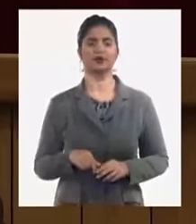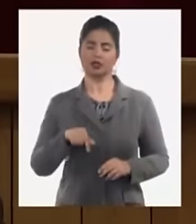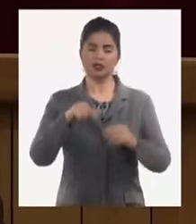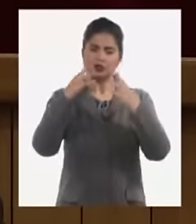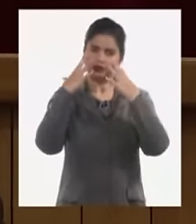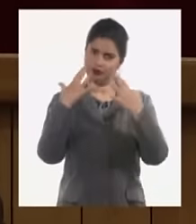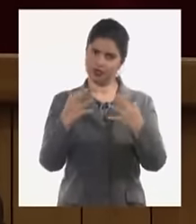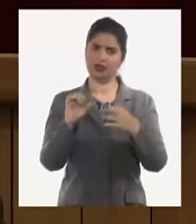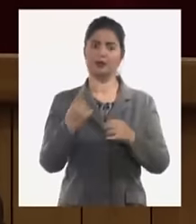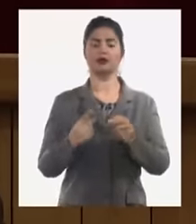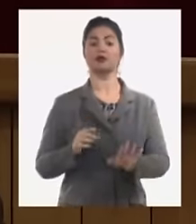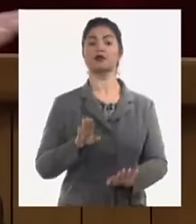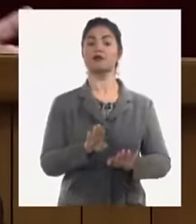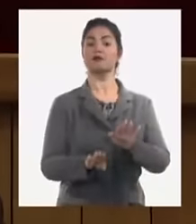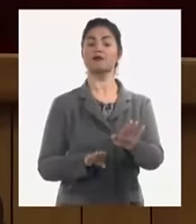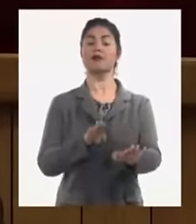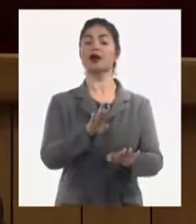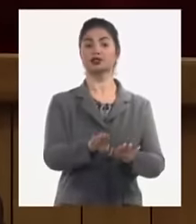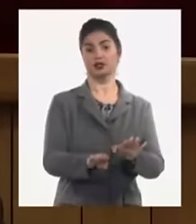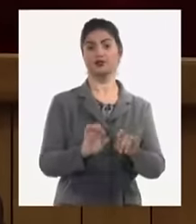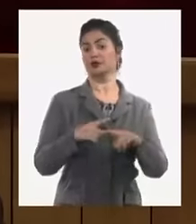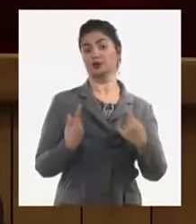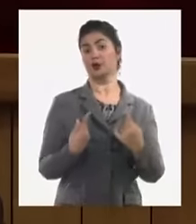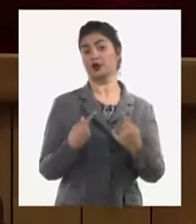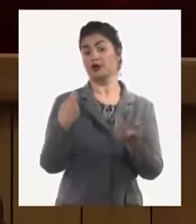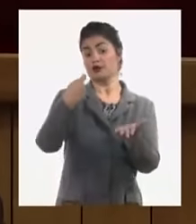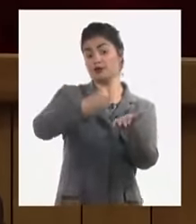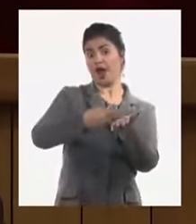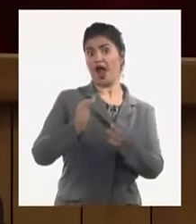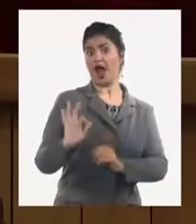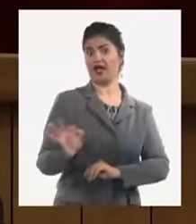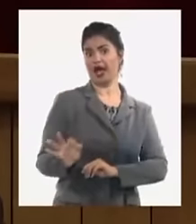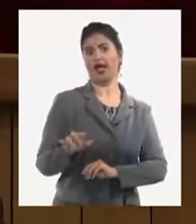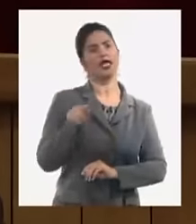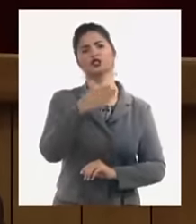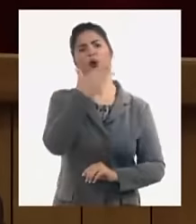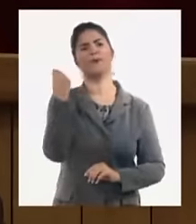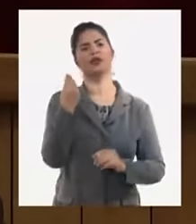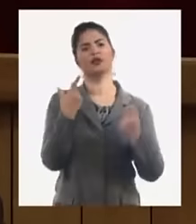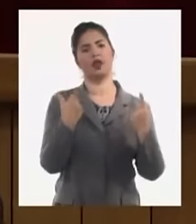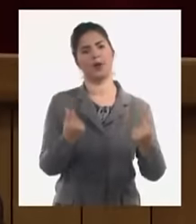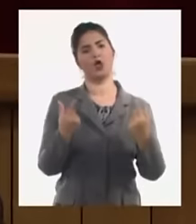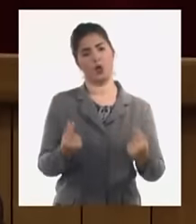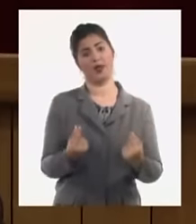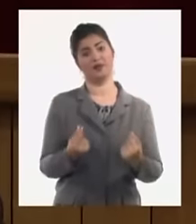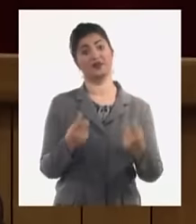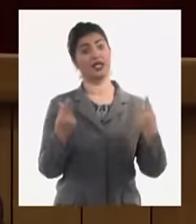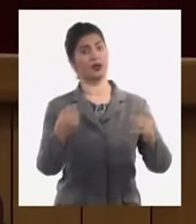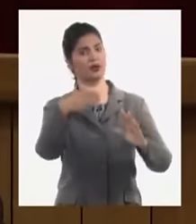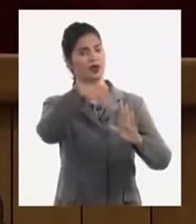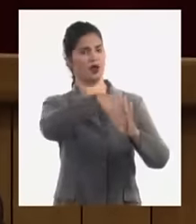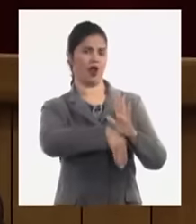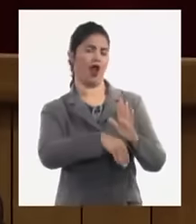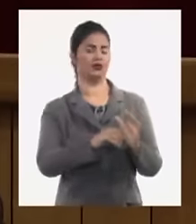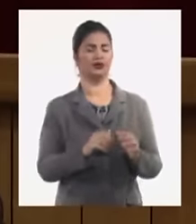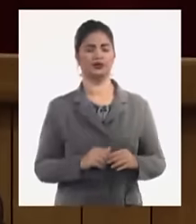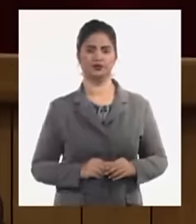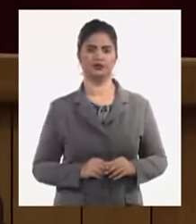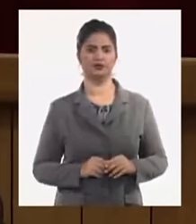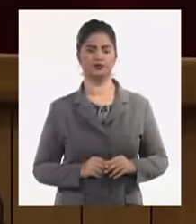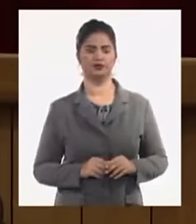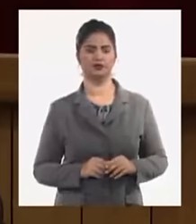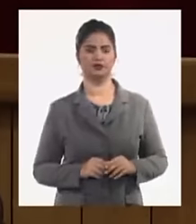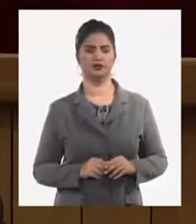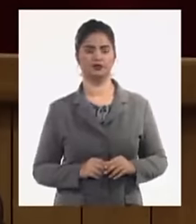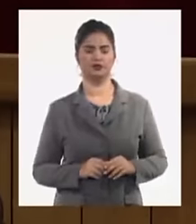y a la subdeclaración porque si no sabemos y no se informa cuál es el nivel de actividad cómo se va a calcular lo que tiene que pagar